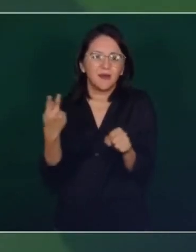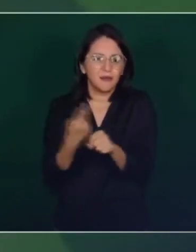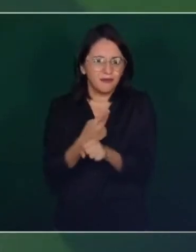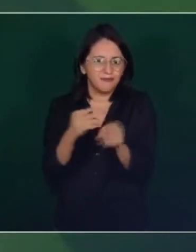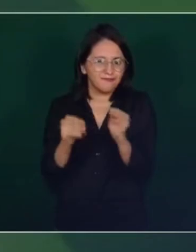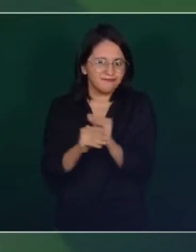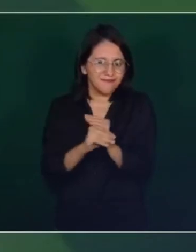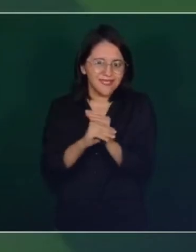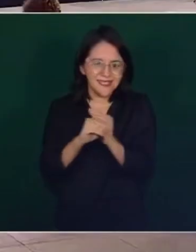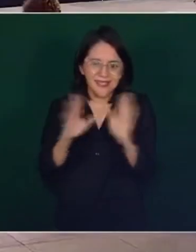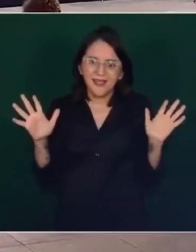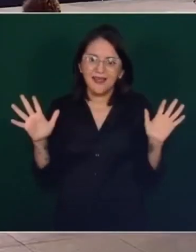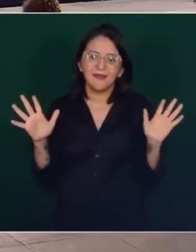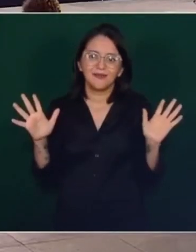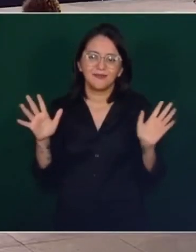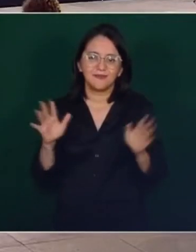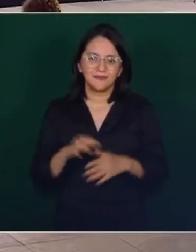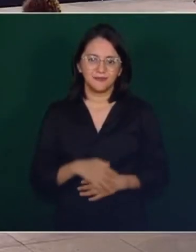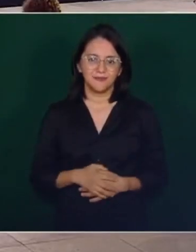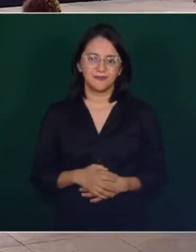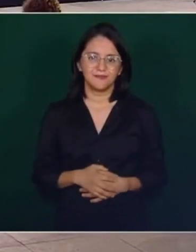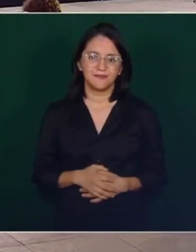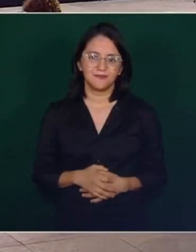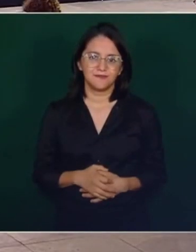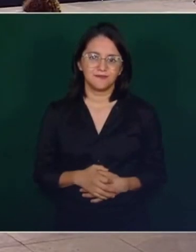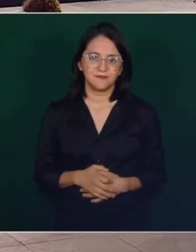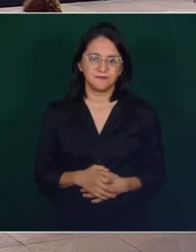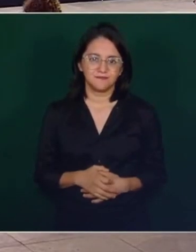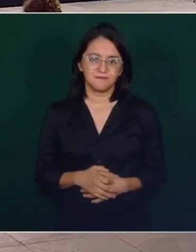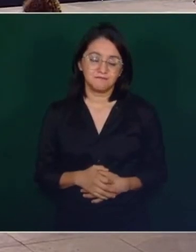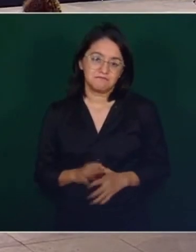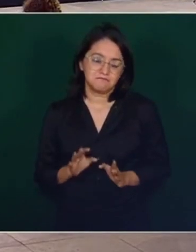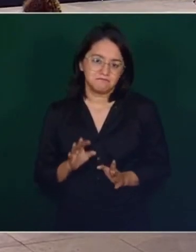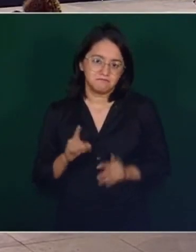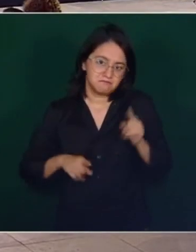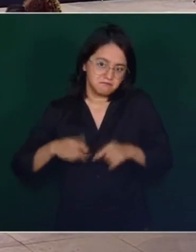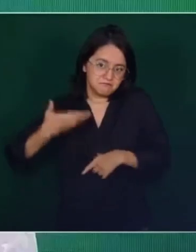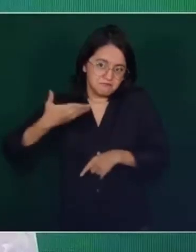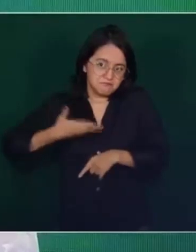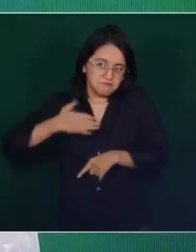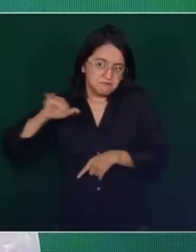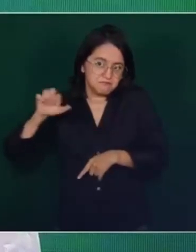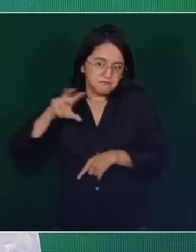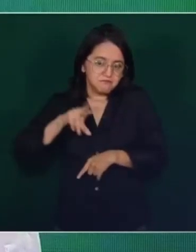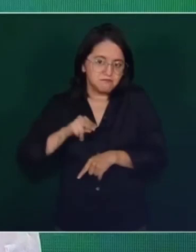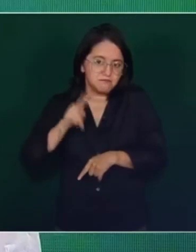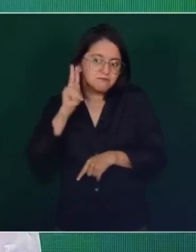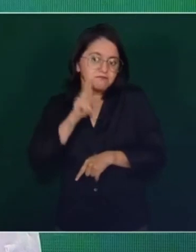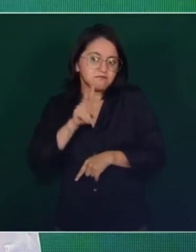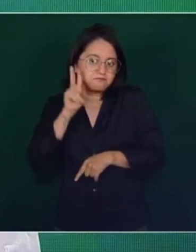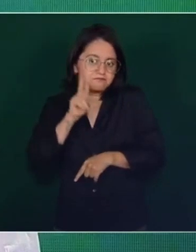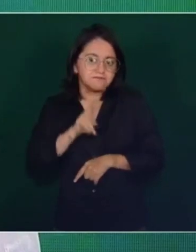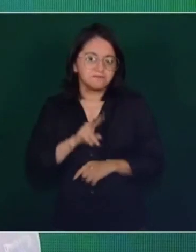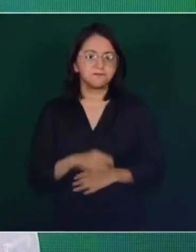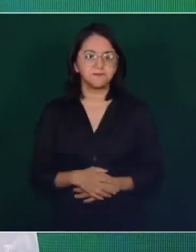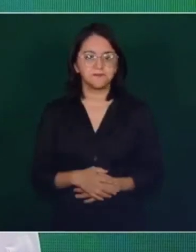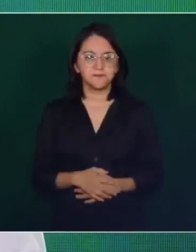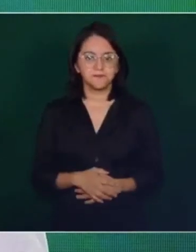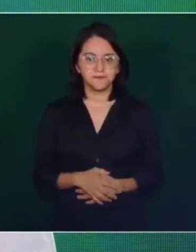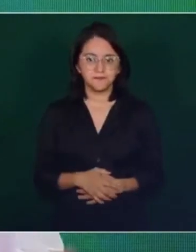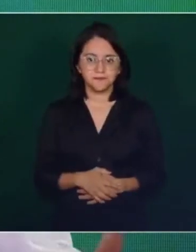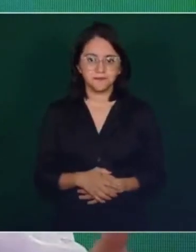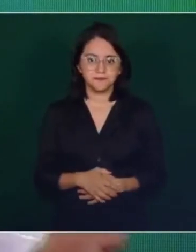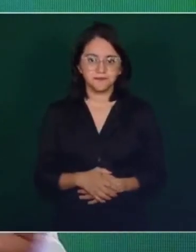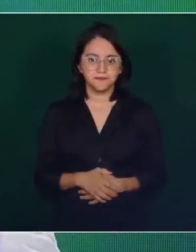Sí, no los solicitan, porque